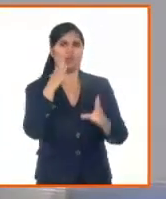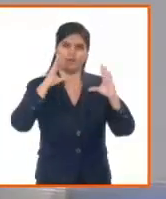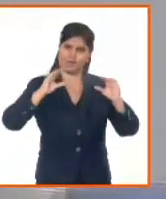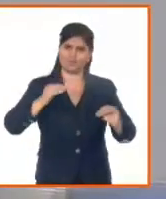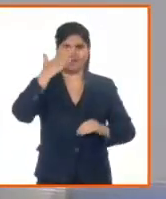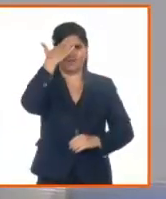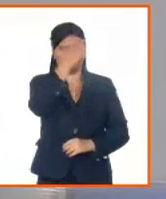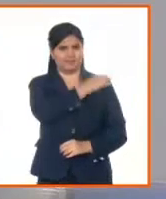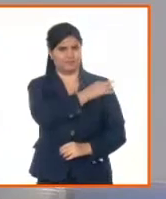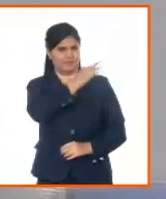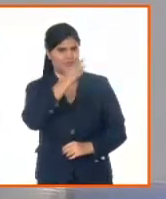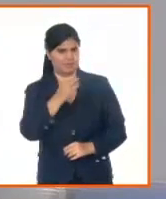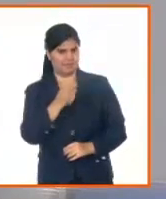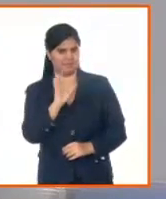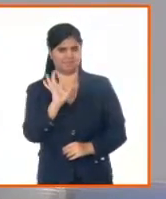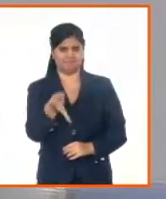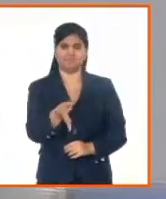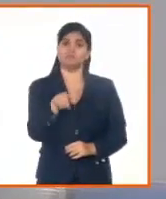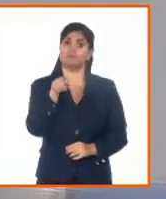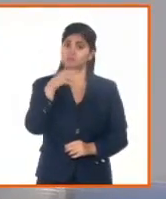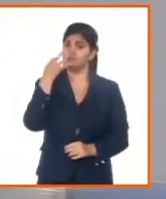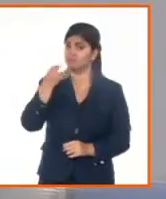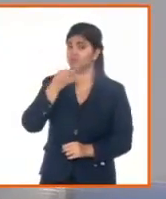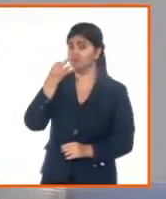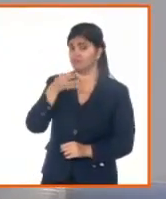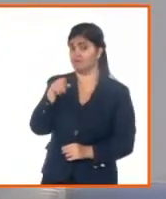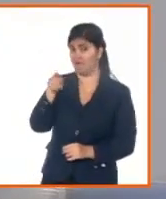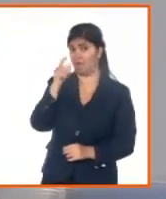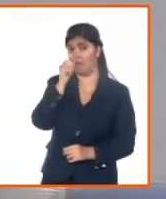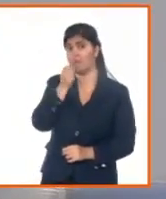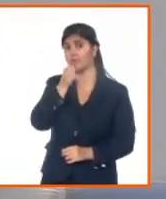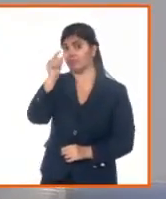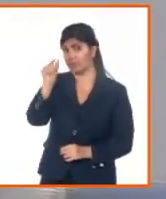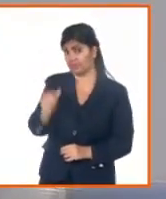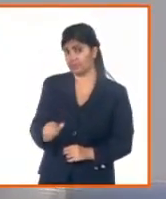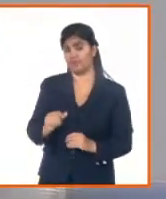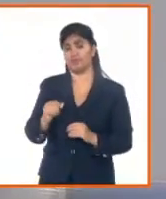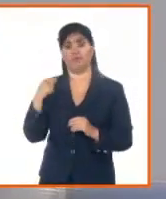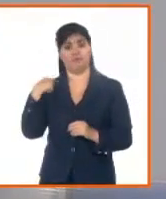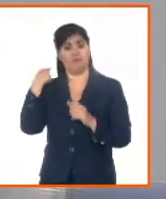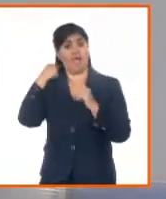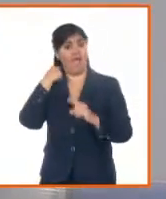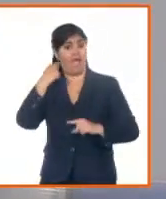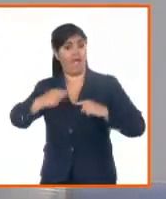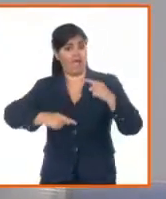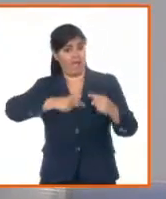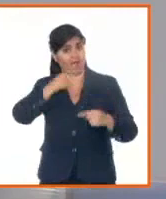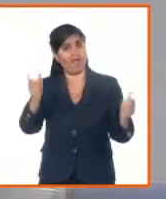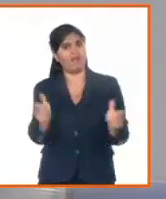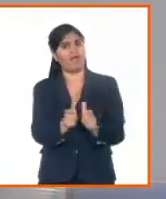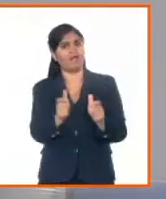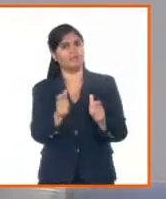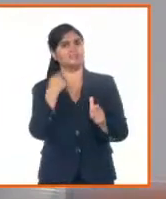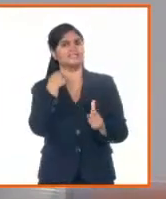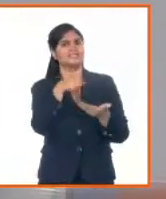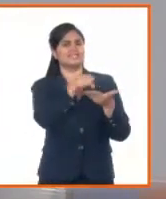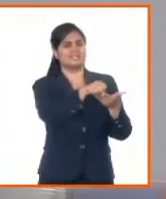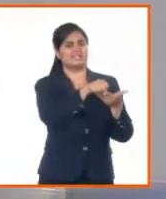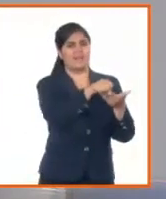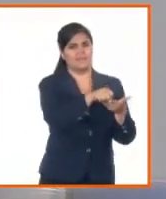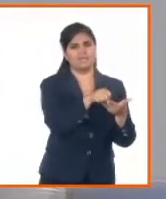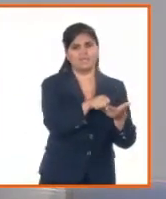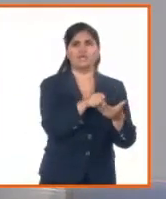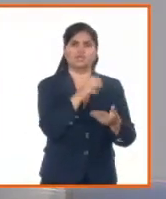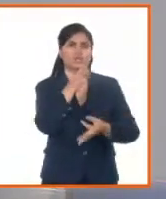bien, en los últimos tiempos se han incrementado exponencialmente los servicios notariales y también los registrales. Si me lo permites,